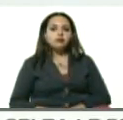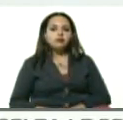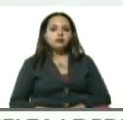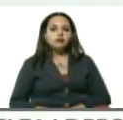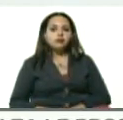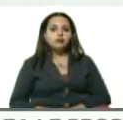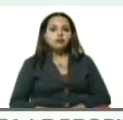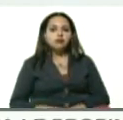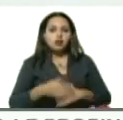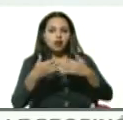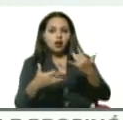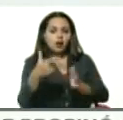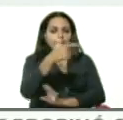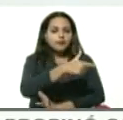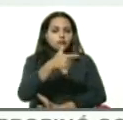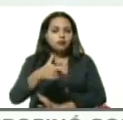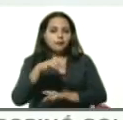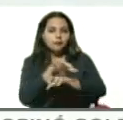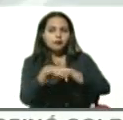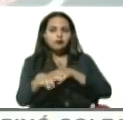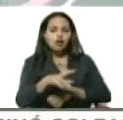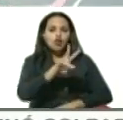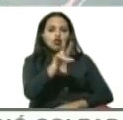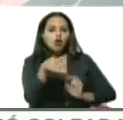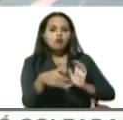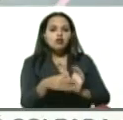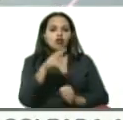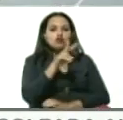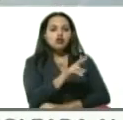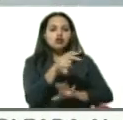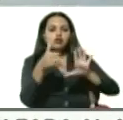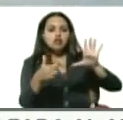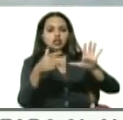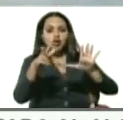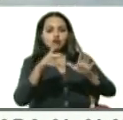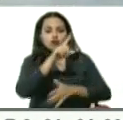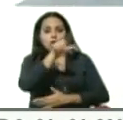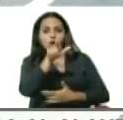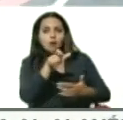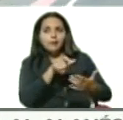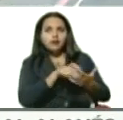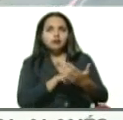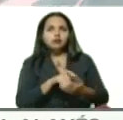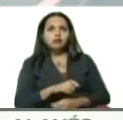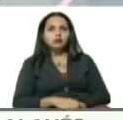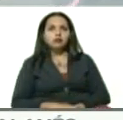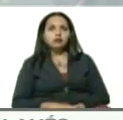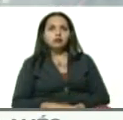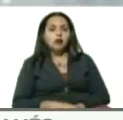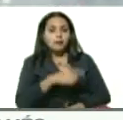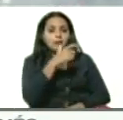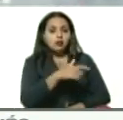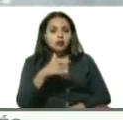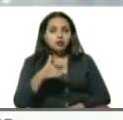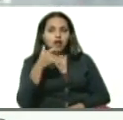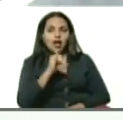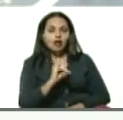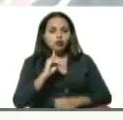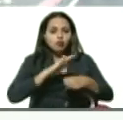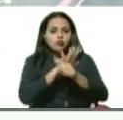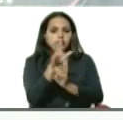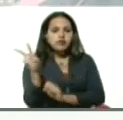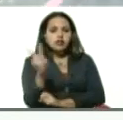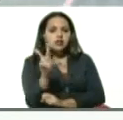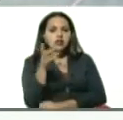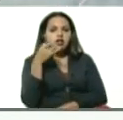condición actual de los pacientes, 2,278 del total de pacientes por COVID-19 en Venezuela se